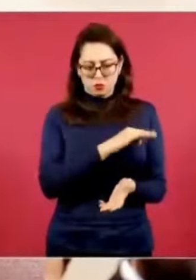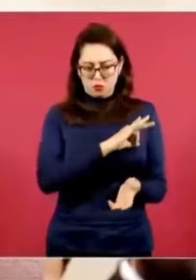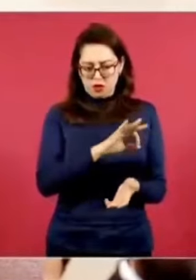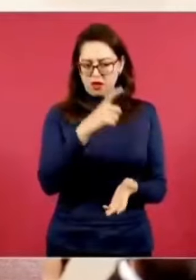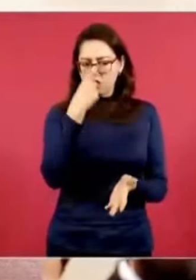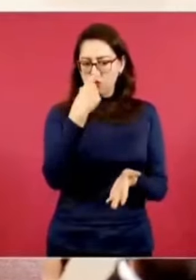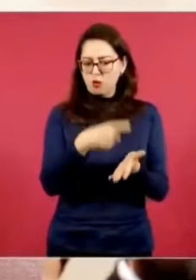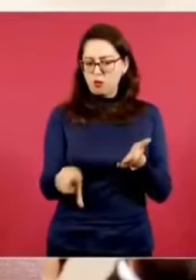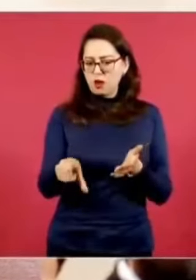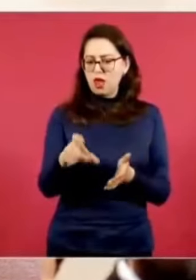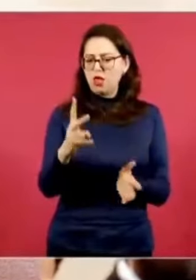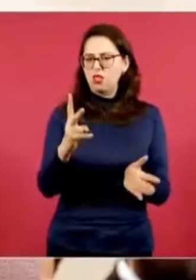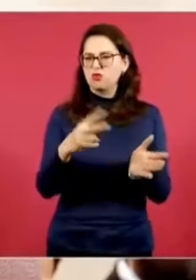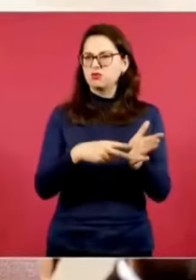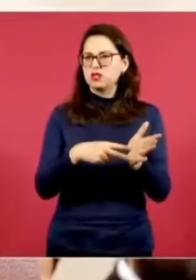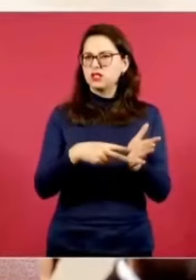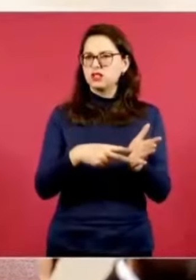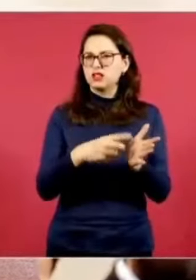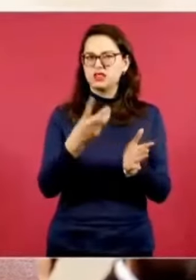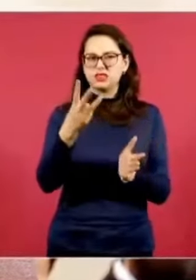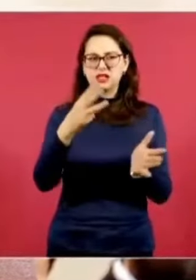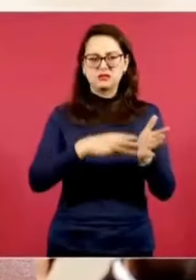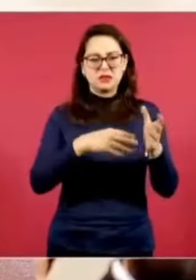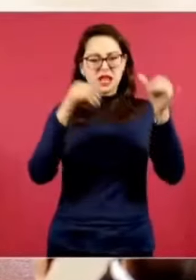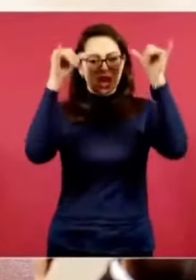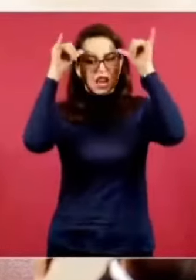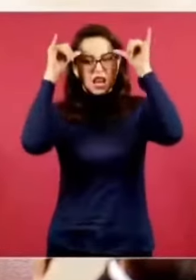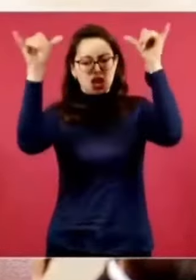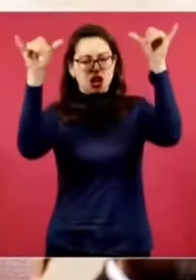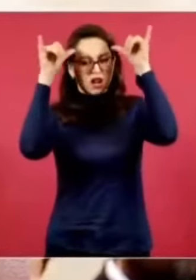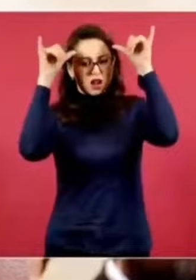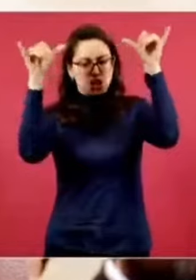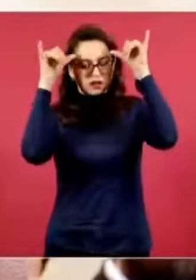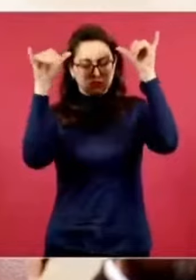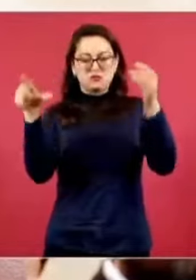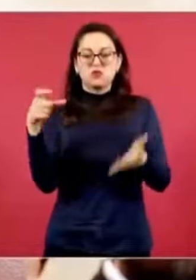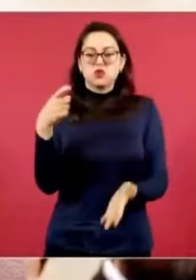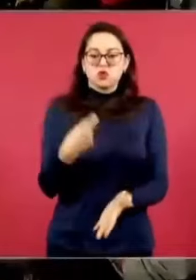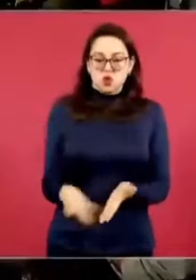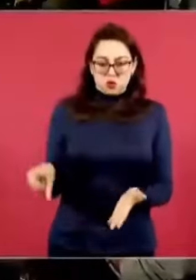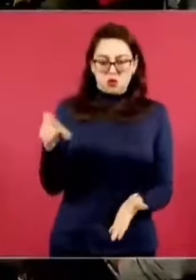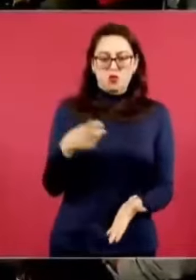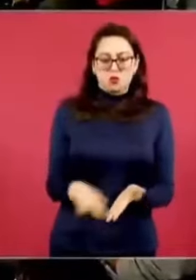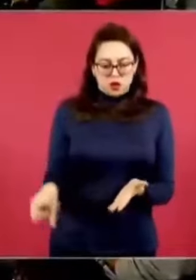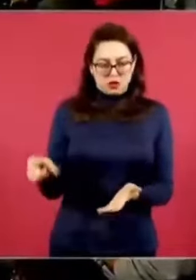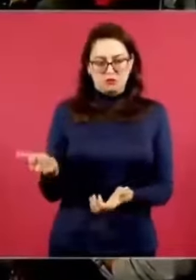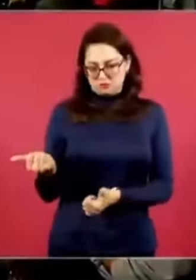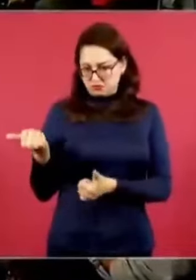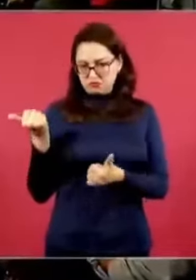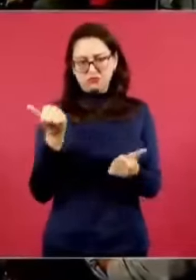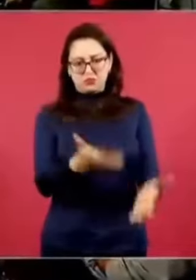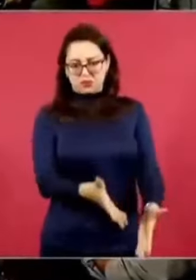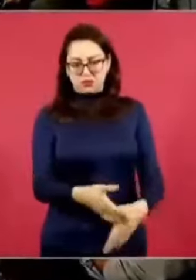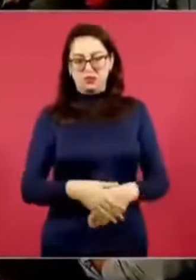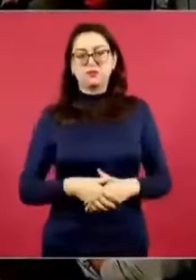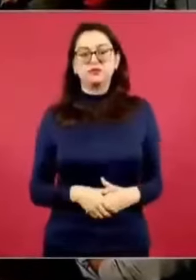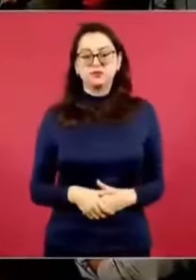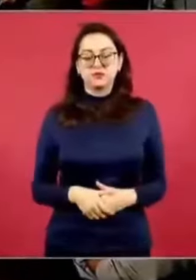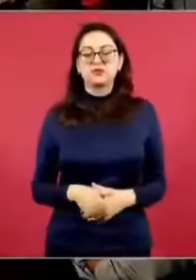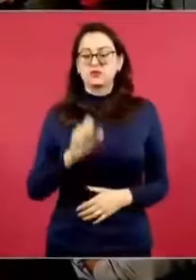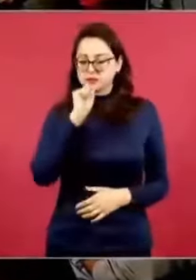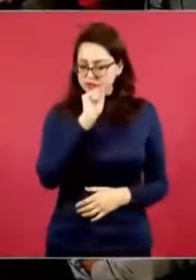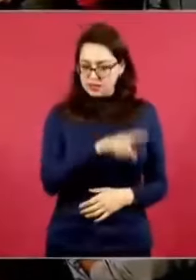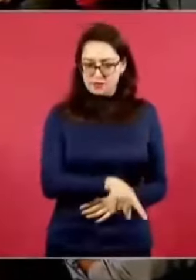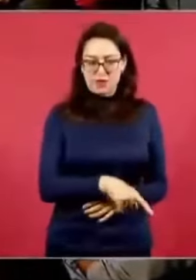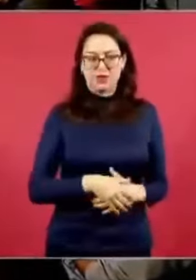cabezas de ganado, bovino, también para el pueblo